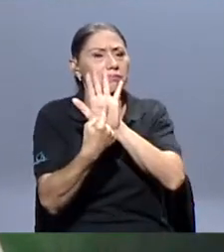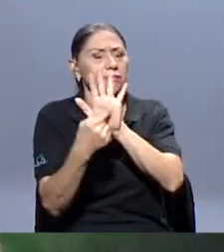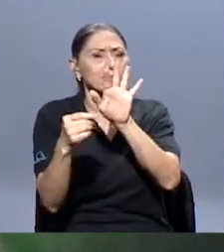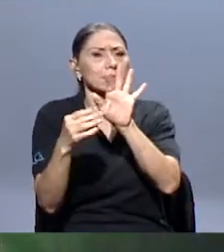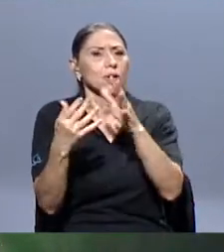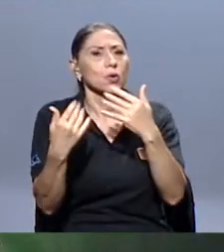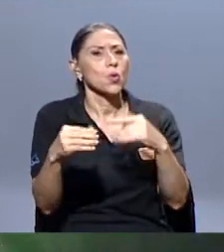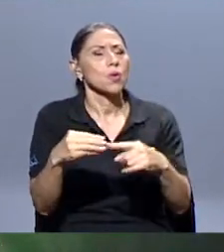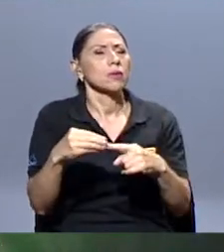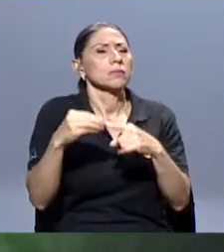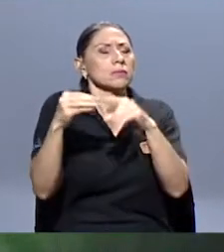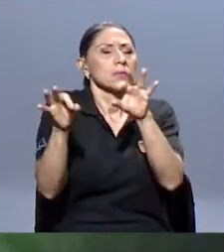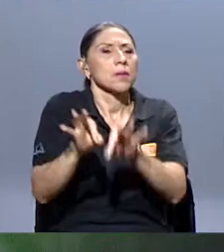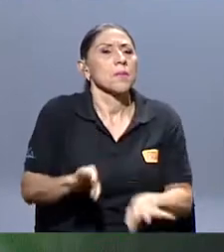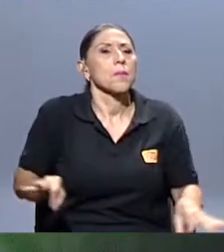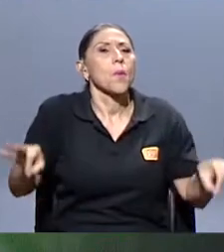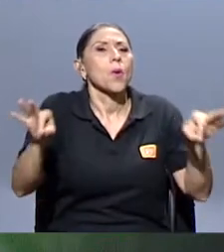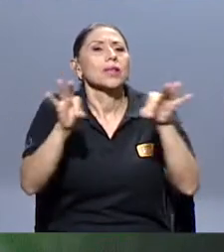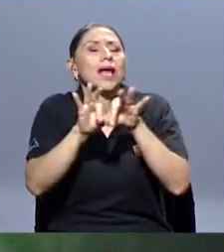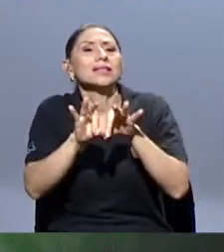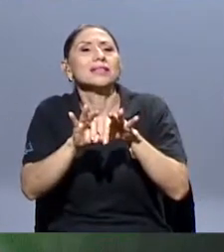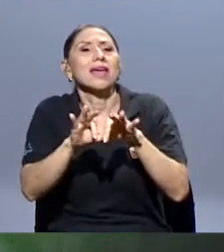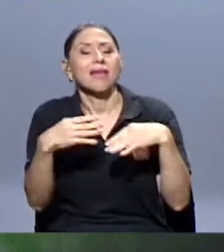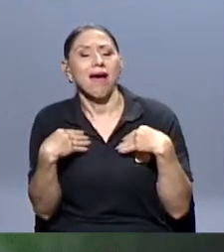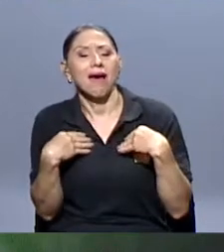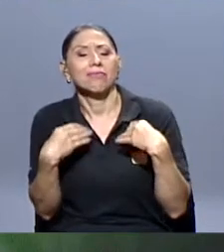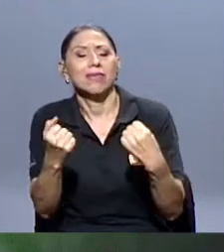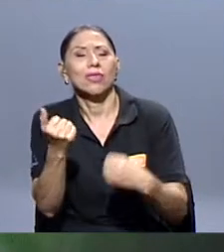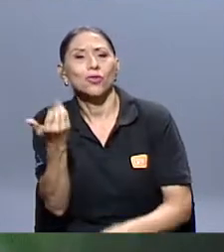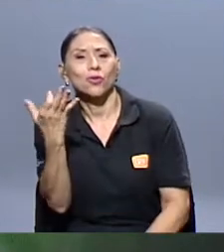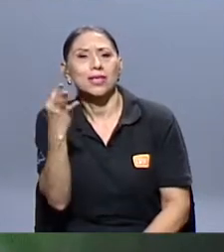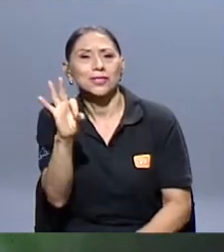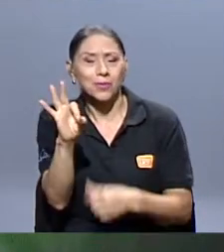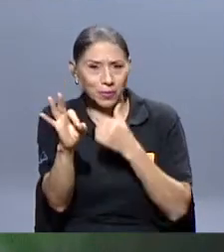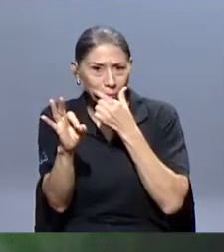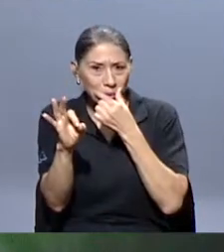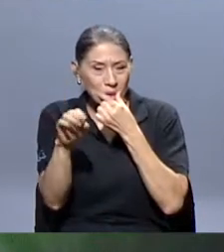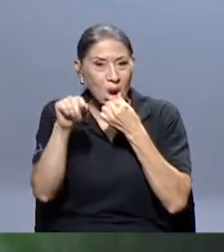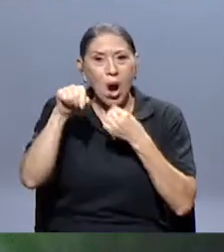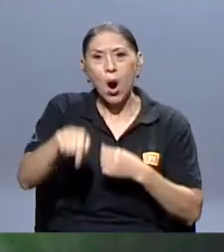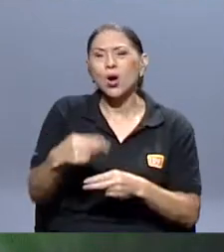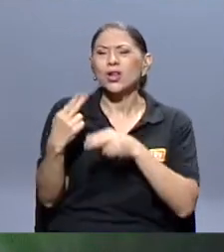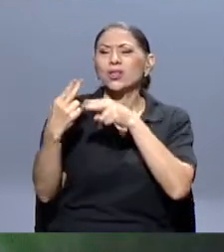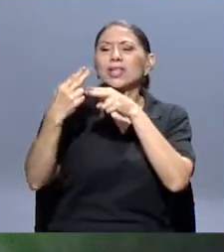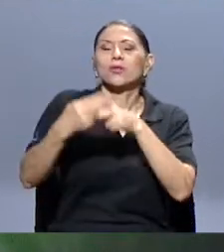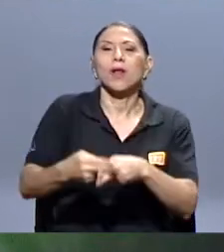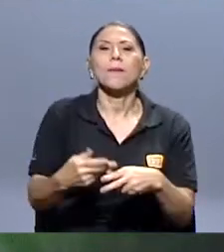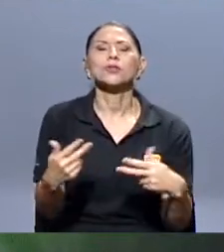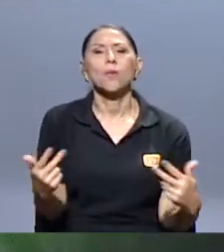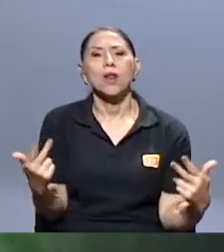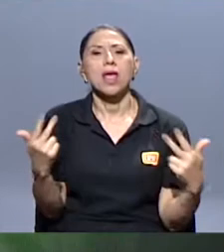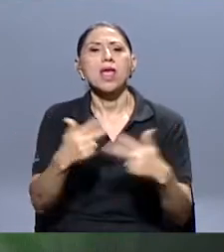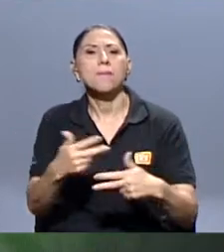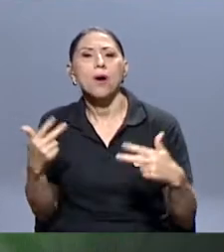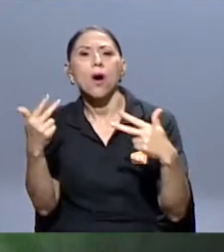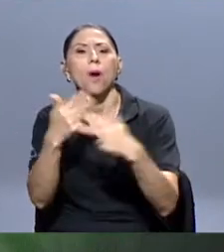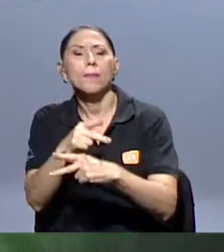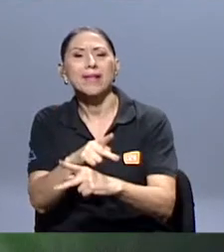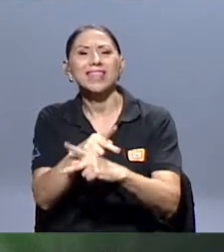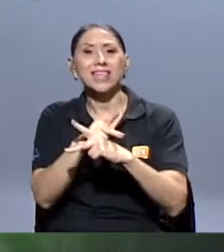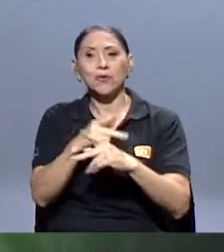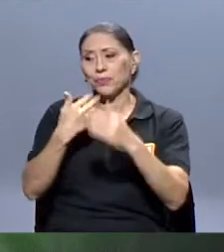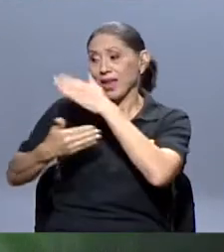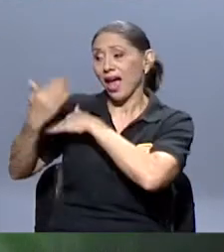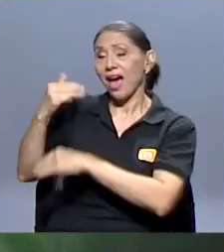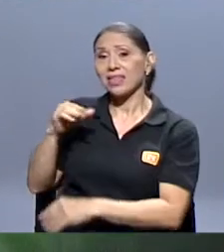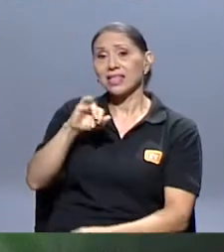que tiene el Antídoto 19. Y hoy lo titulamos como el Hip Hop Preventivo. Ya tuvimos en su momento